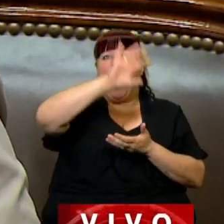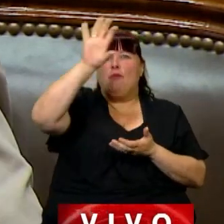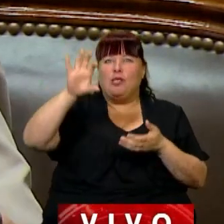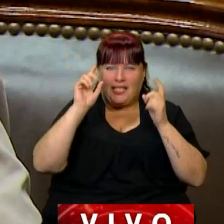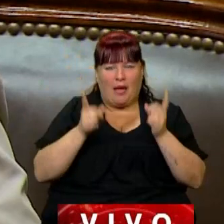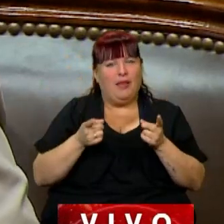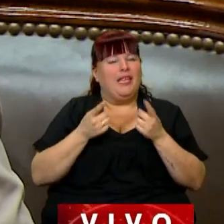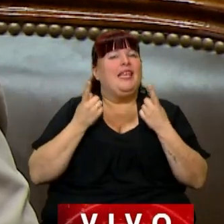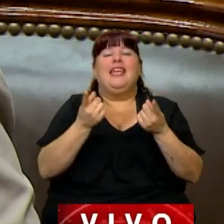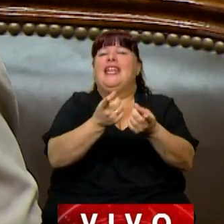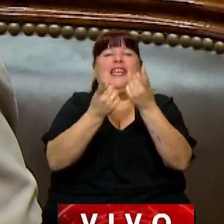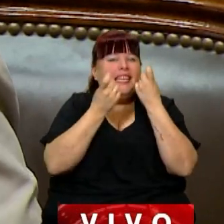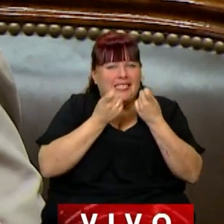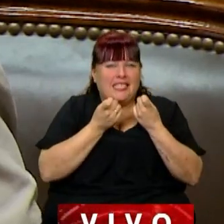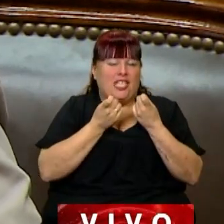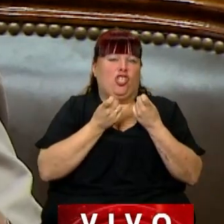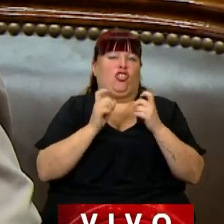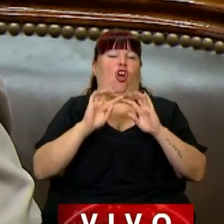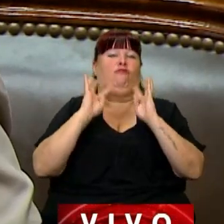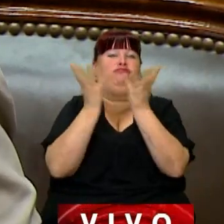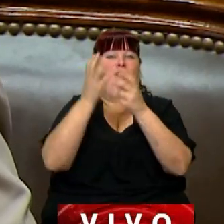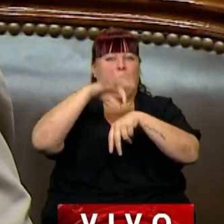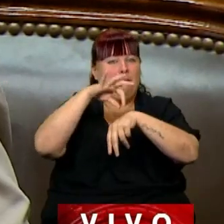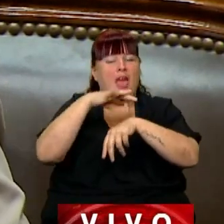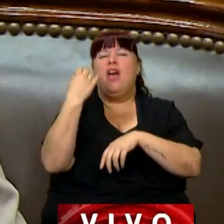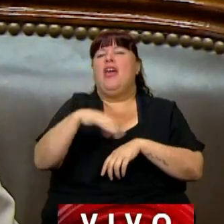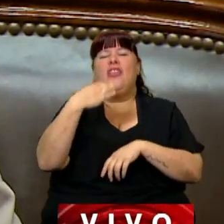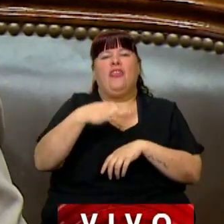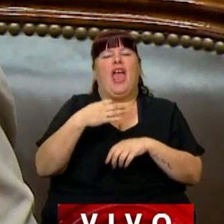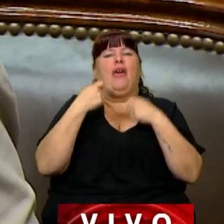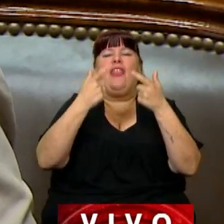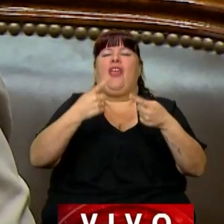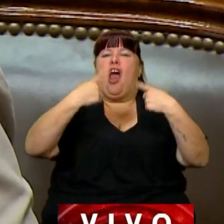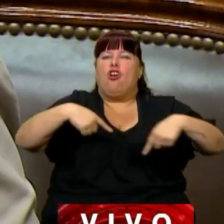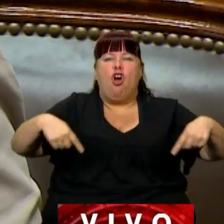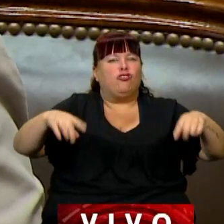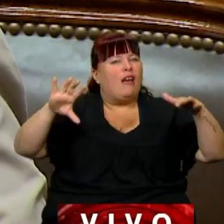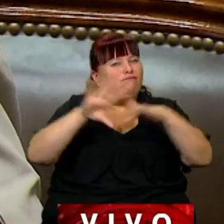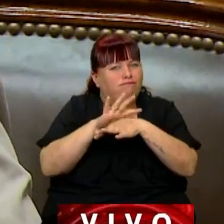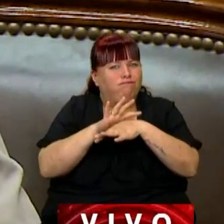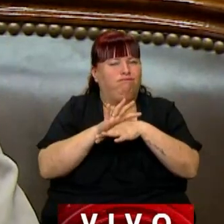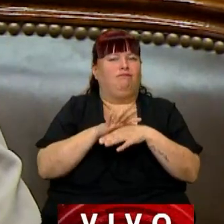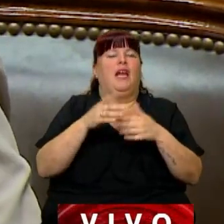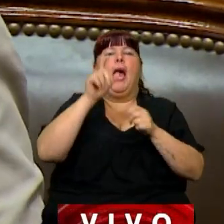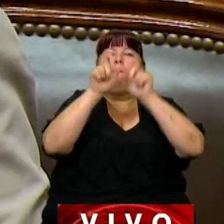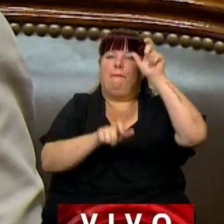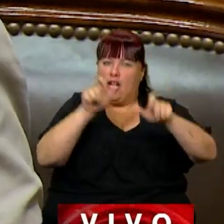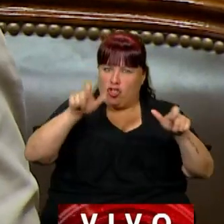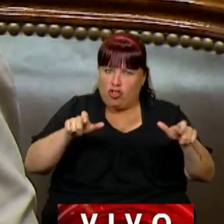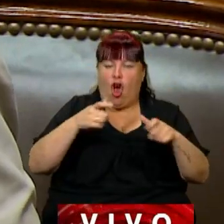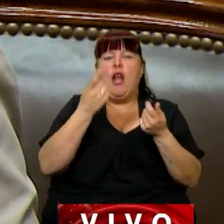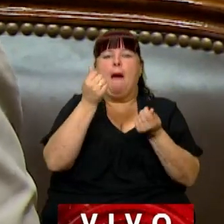provincia, necesitamos que las juntas evaluadoras tengan los recursos necesarios, recursos humanos,